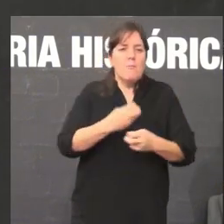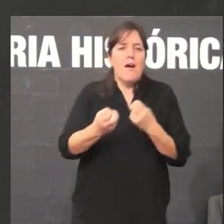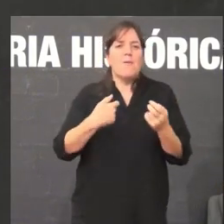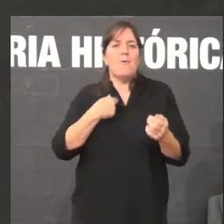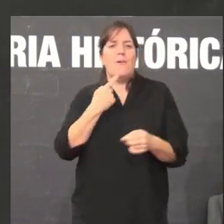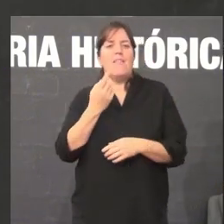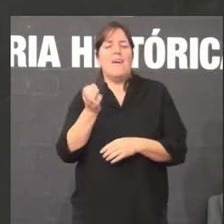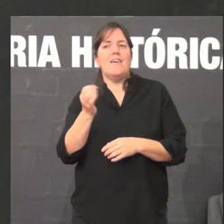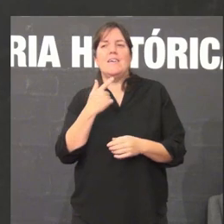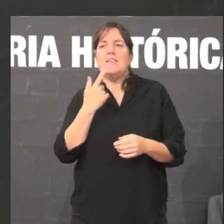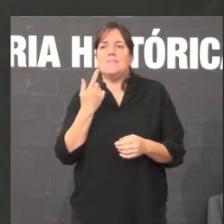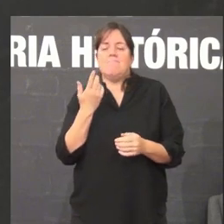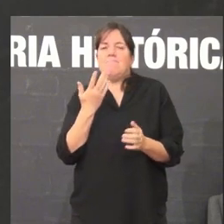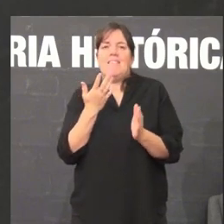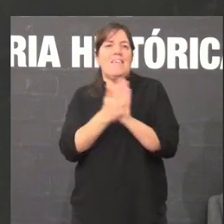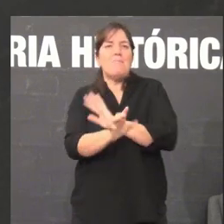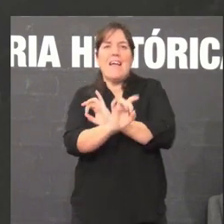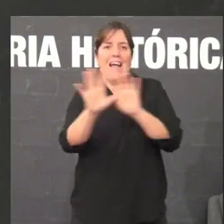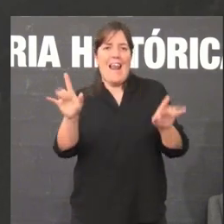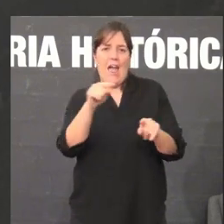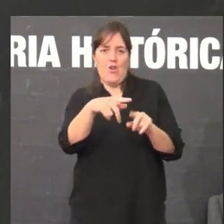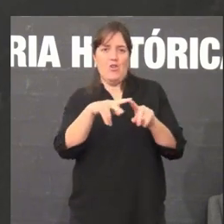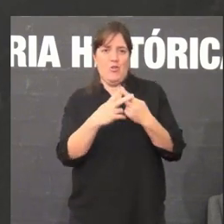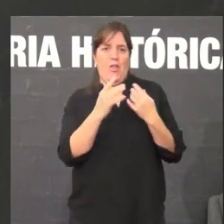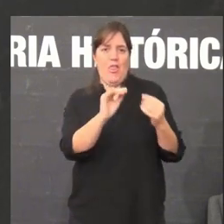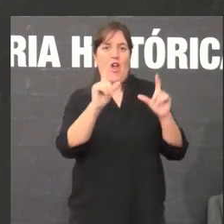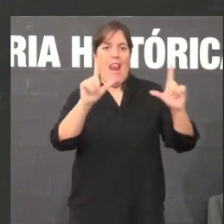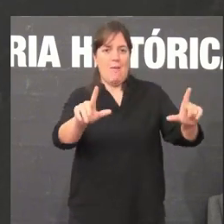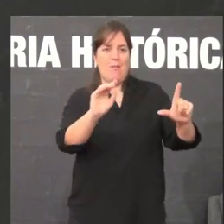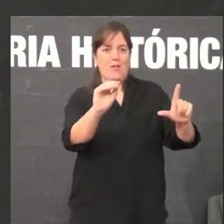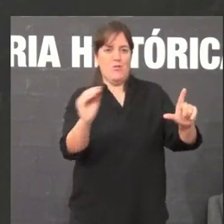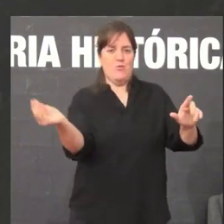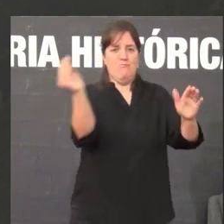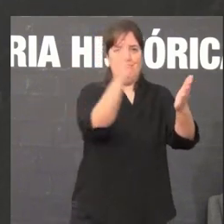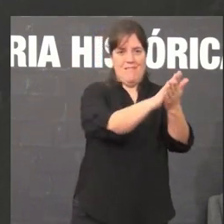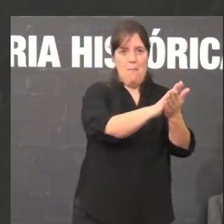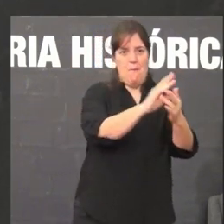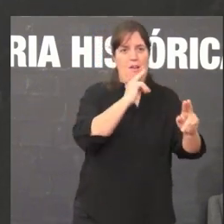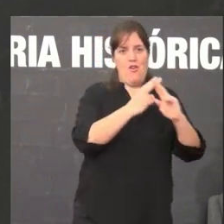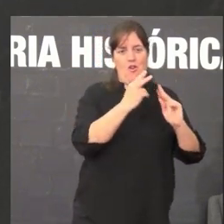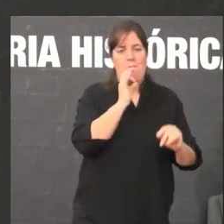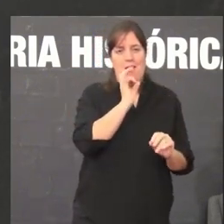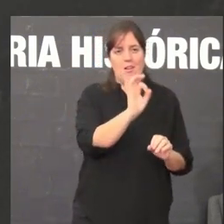situación. Mas, en fin, é unha historia anosa, como digo, que ven...